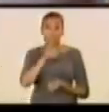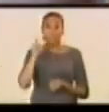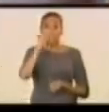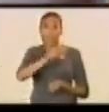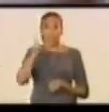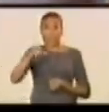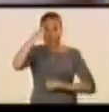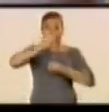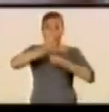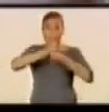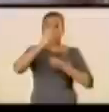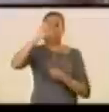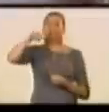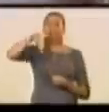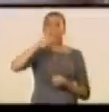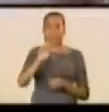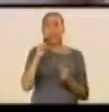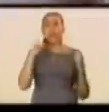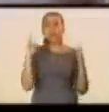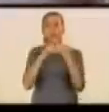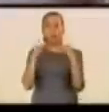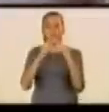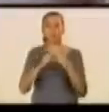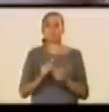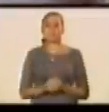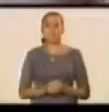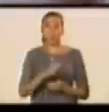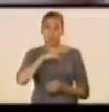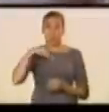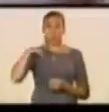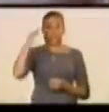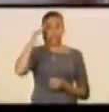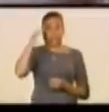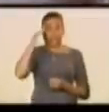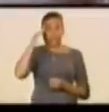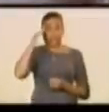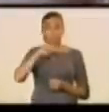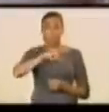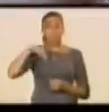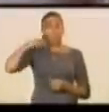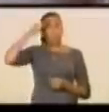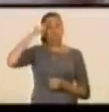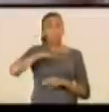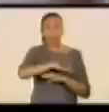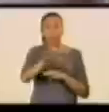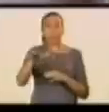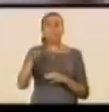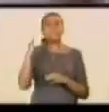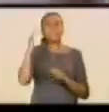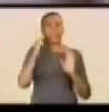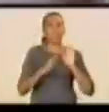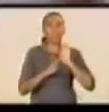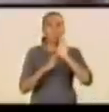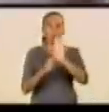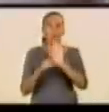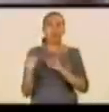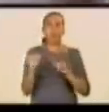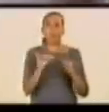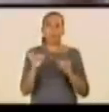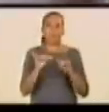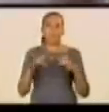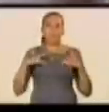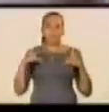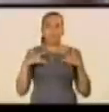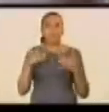y ellos todo nuestro reconocimiento. Sabemos que nuestro pueblo les sabrá brindar la misma palabra